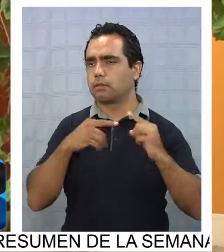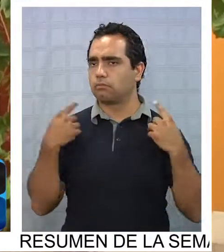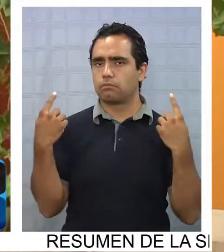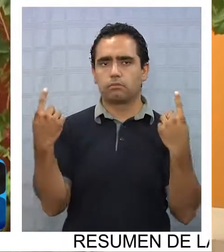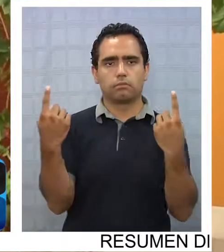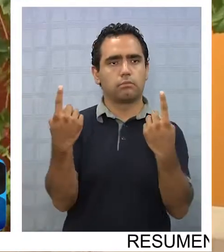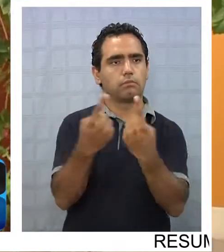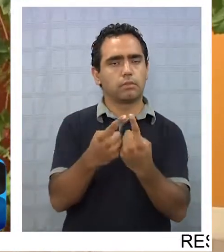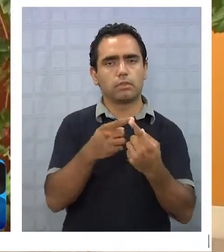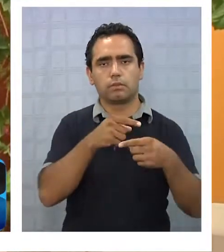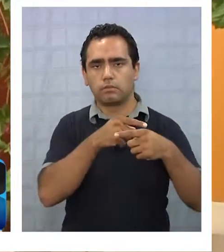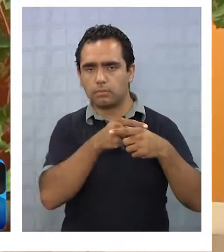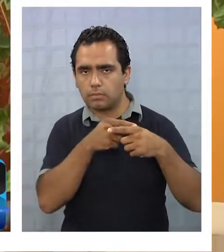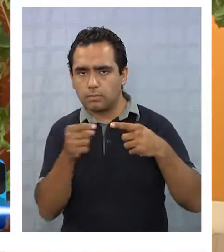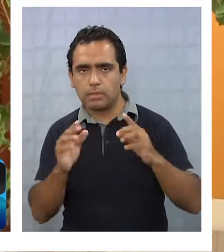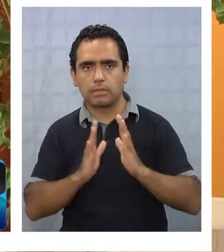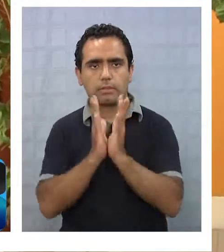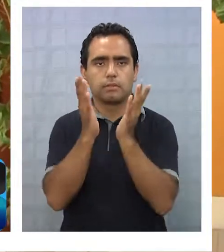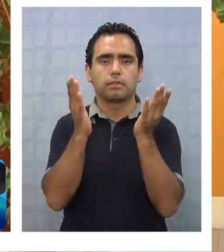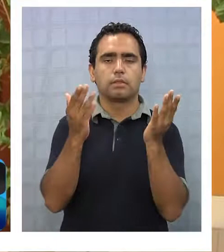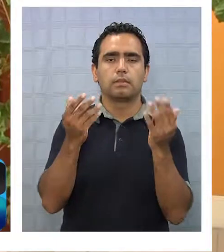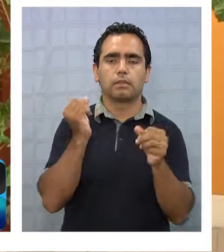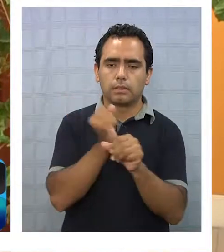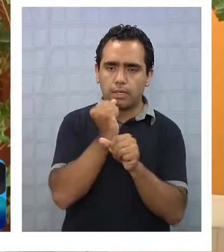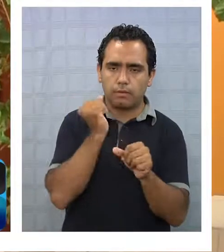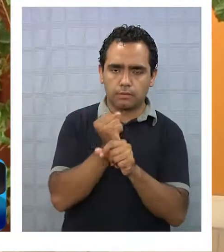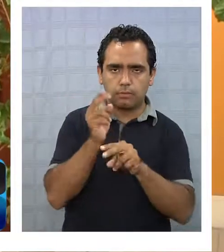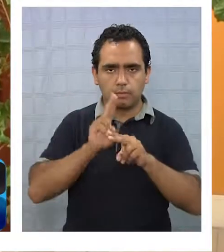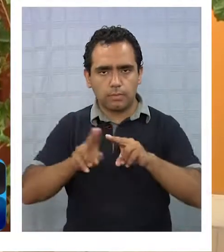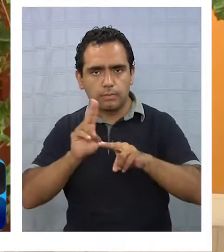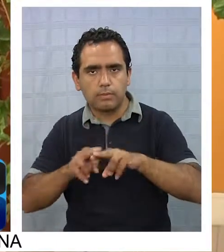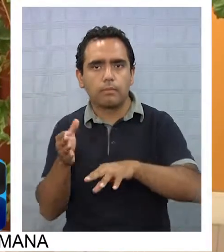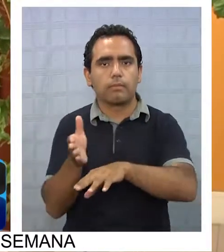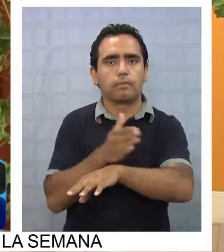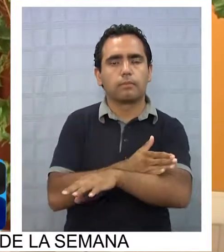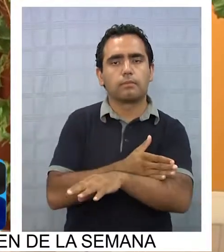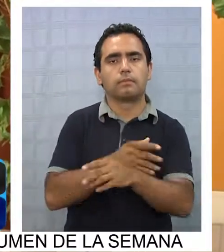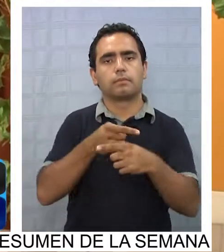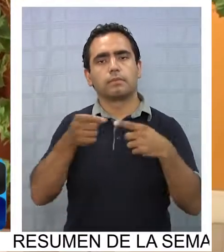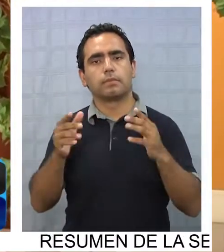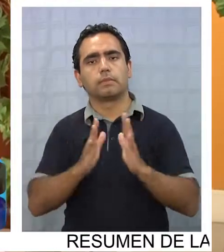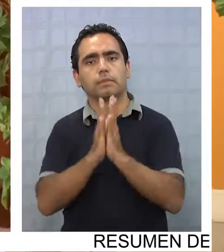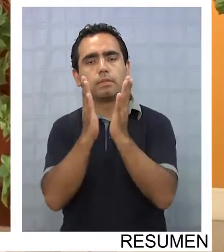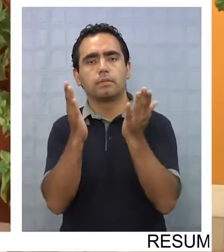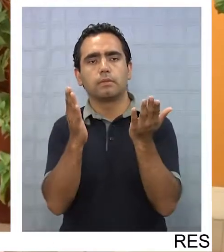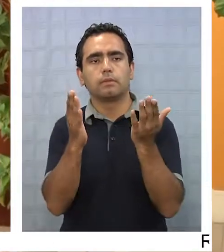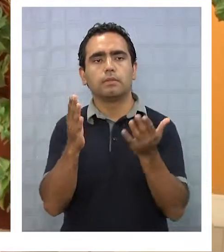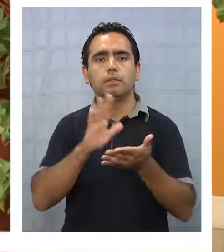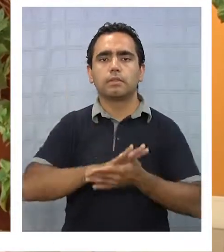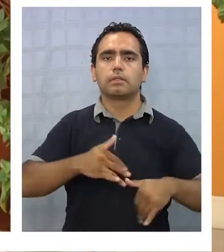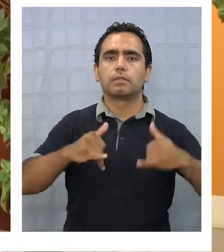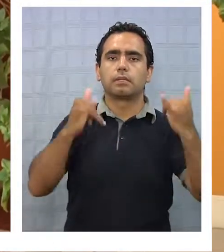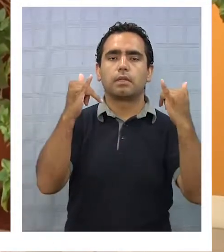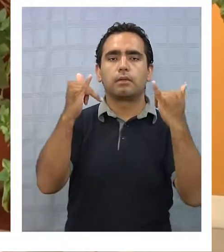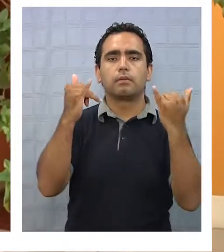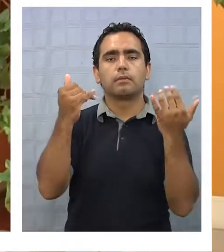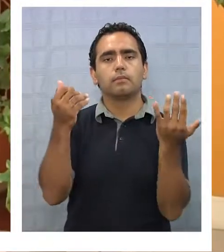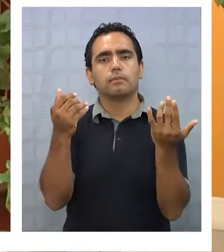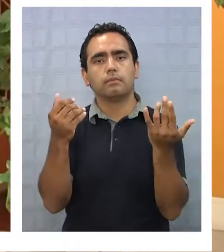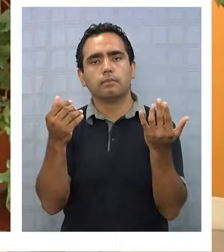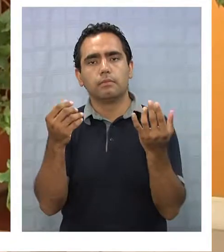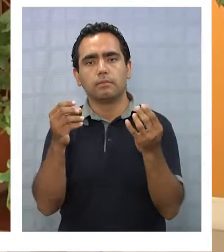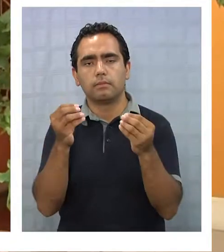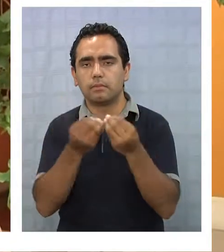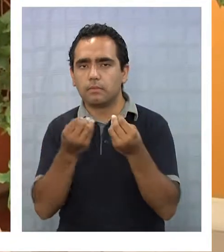que son intensos, de esta semana mayor que se llama, que es la Semana Santa, con el fin de poder celebrar los grandes misterios de